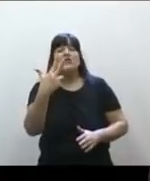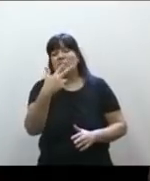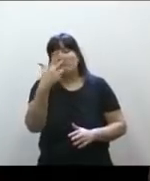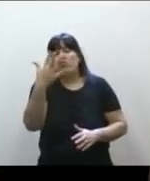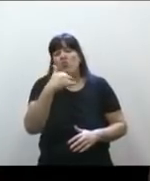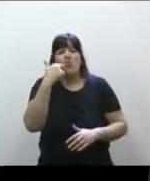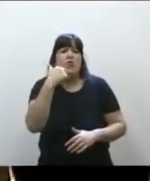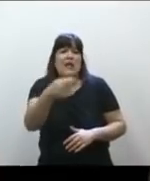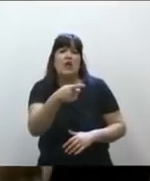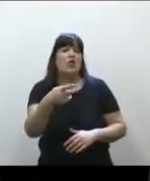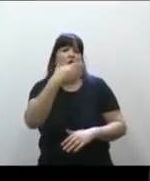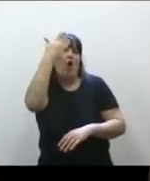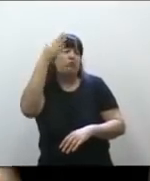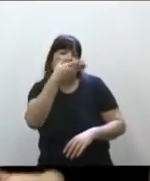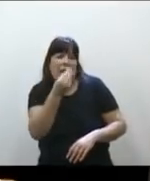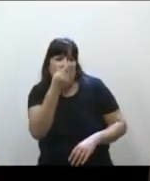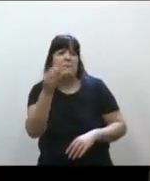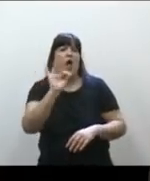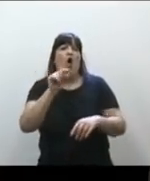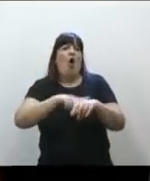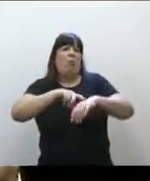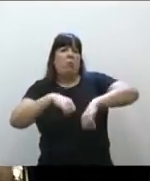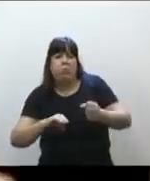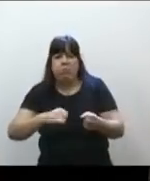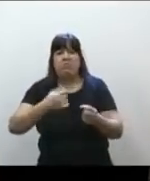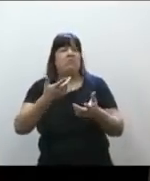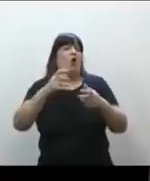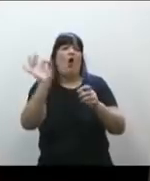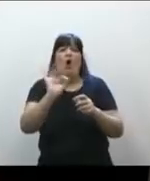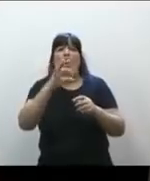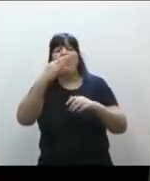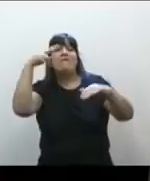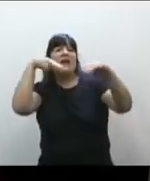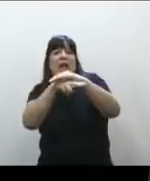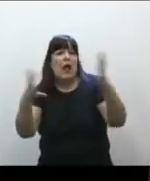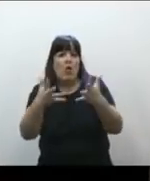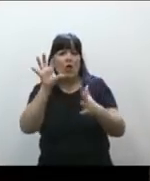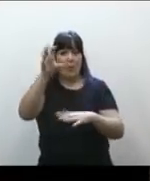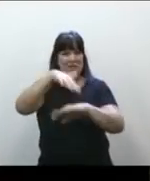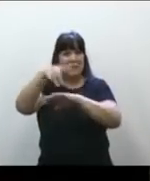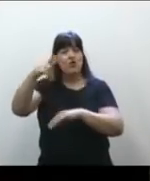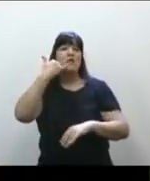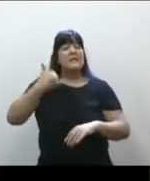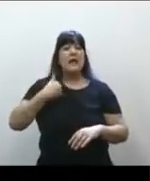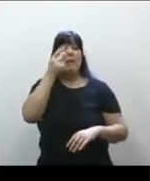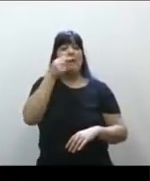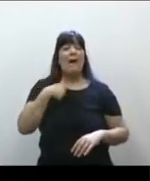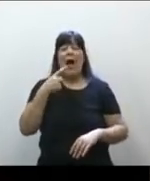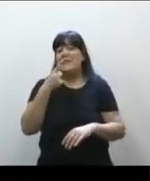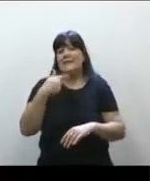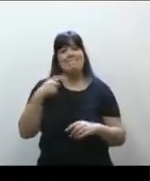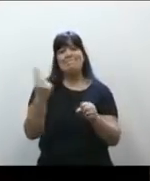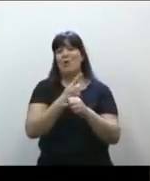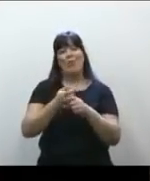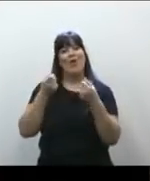Entonces, gripe o se torció el tobillo, tiene que estar en algún lugar internado, por lo que fuera, y le vamos a decir no, no te podemos